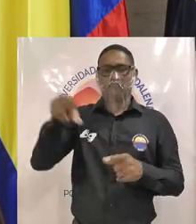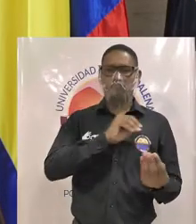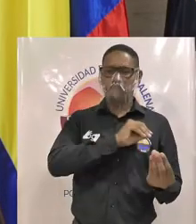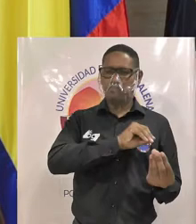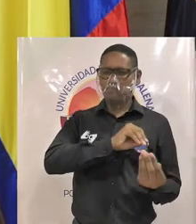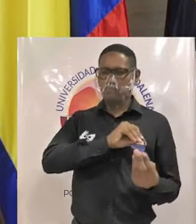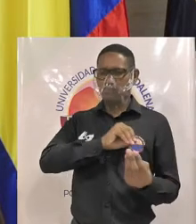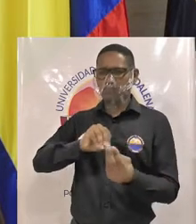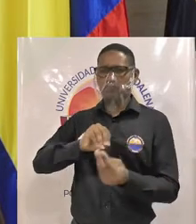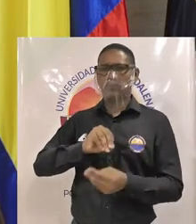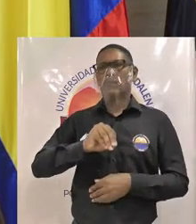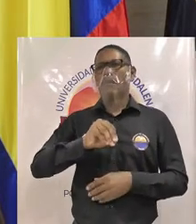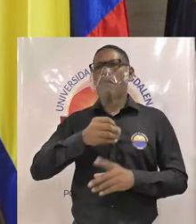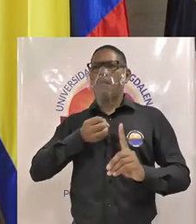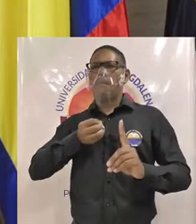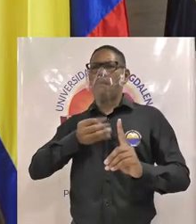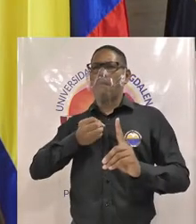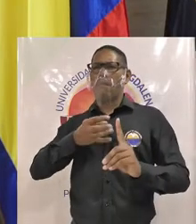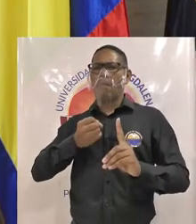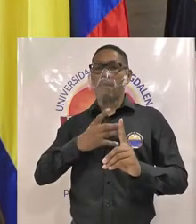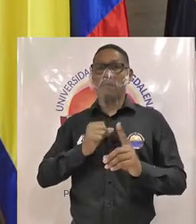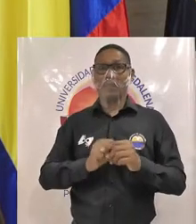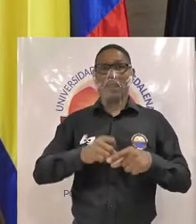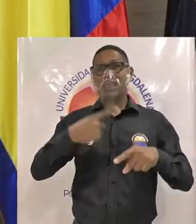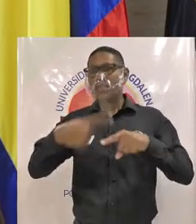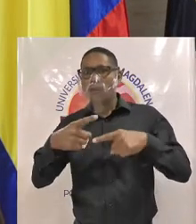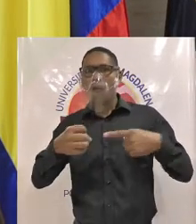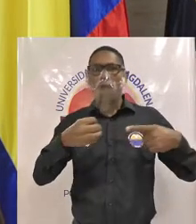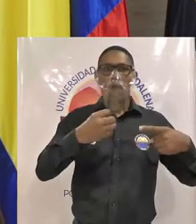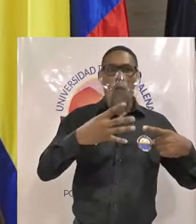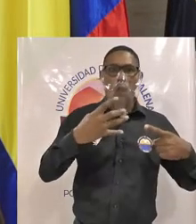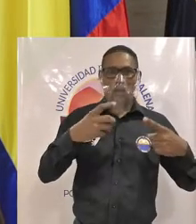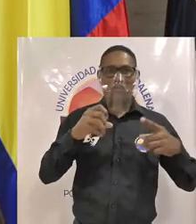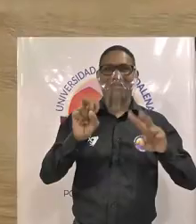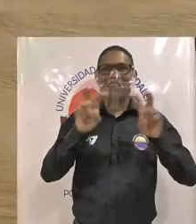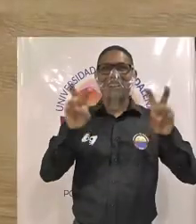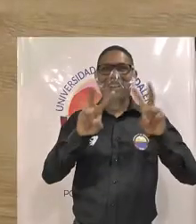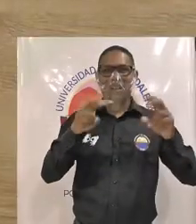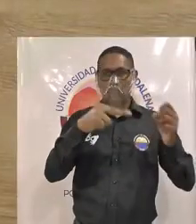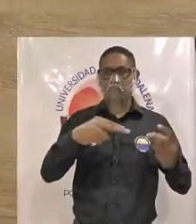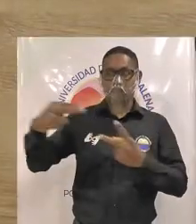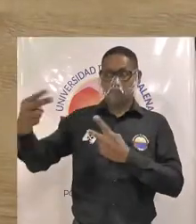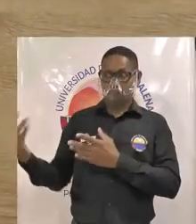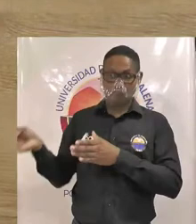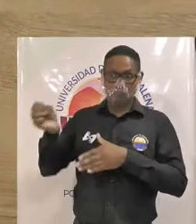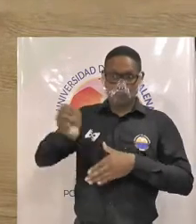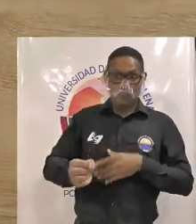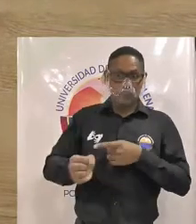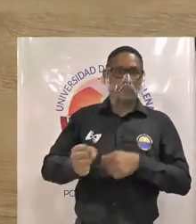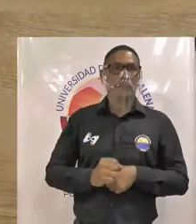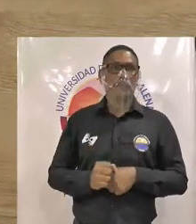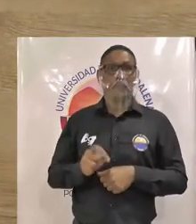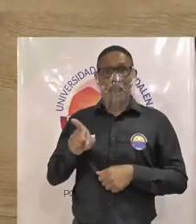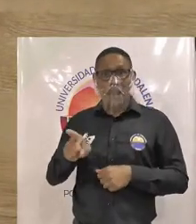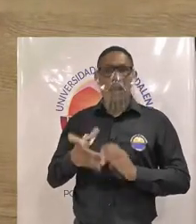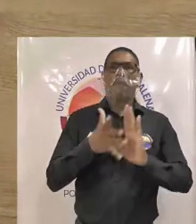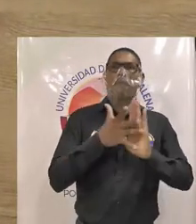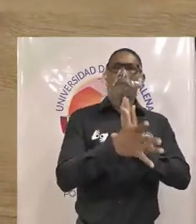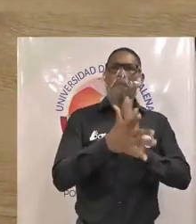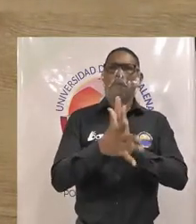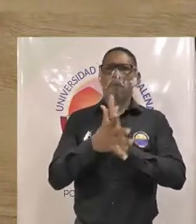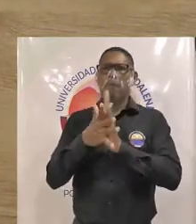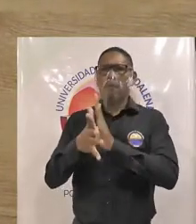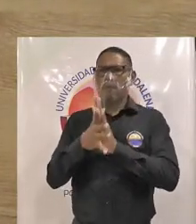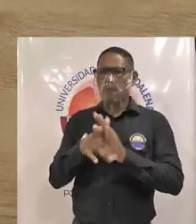conferencista y ha moderado foros nacionales sobre educación para el desarrollo de este foro el moderador presentará la dinámica a los candidatos